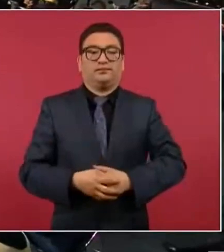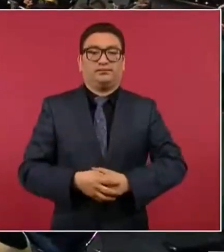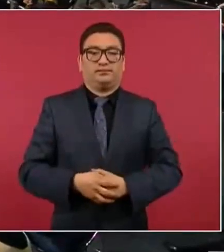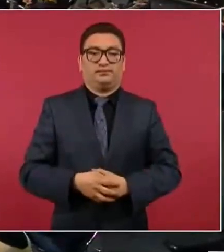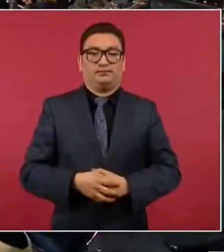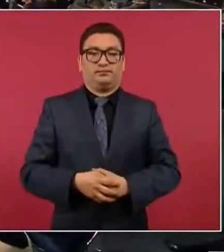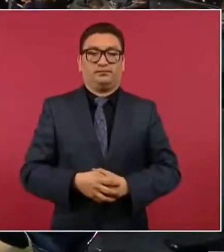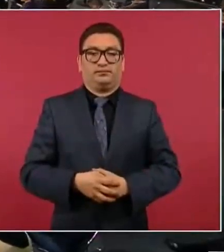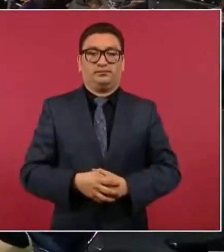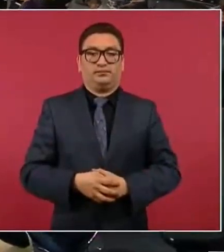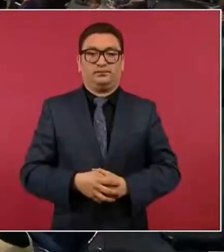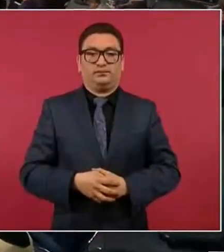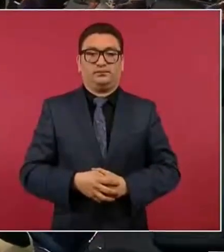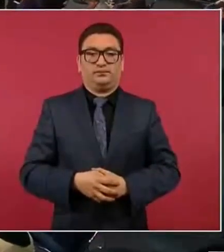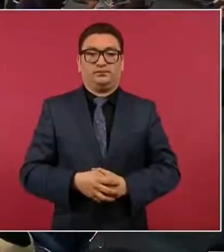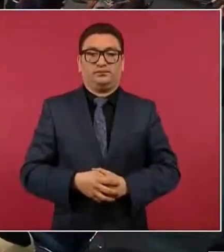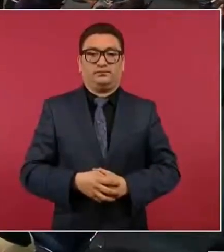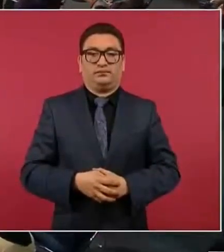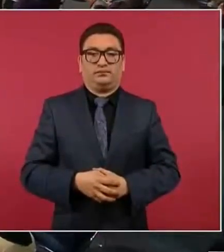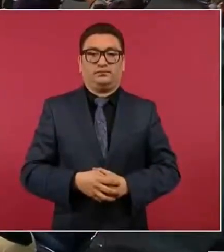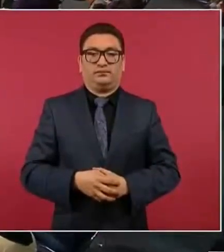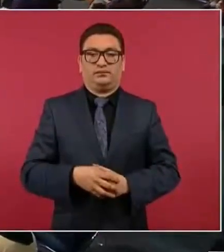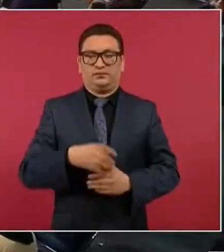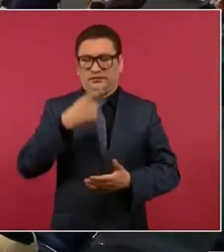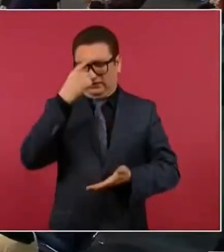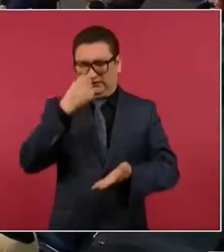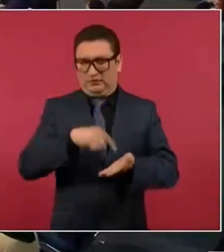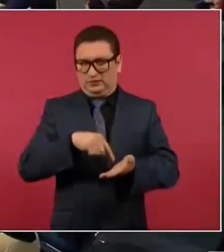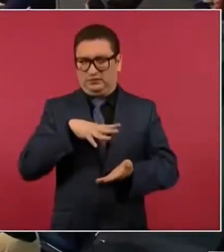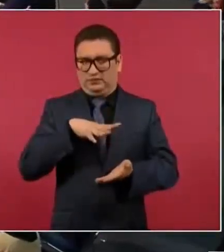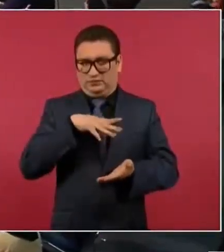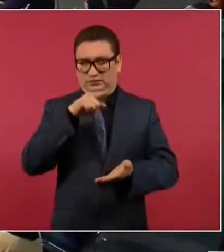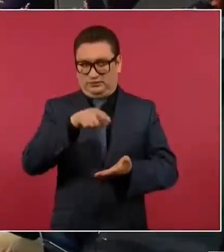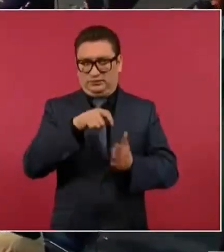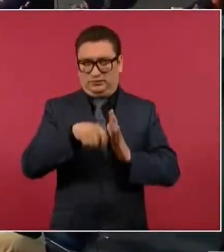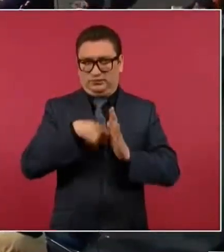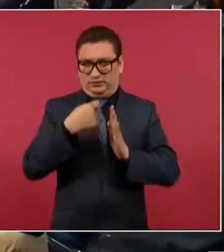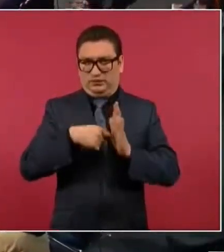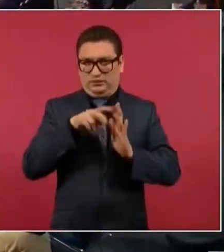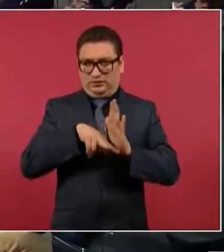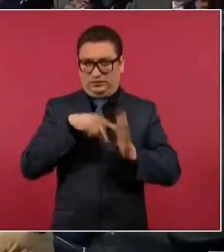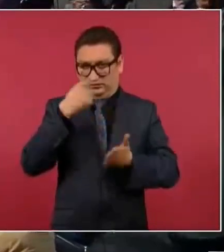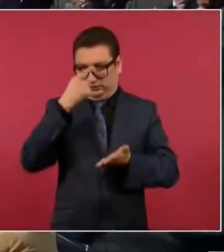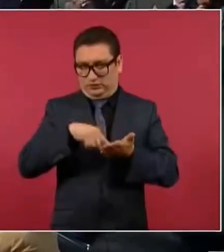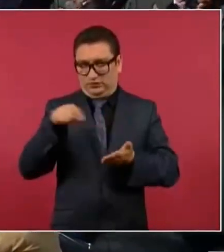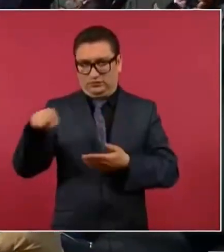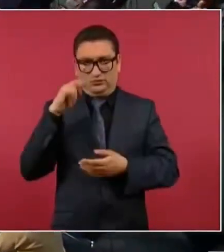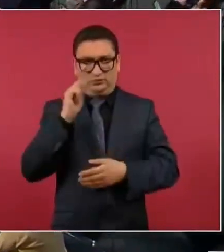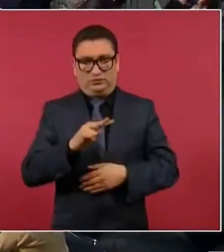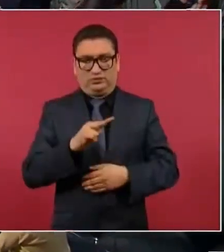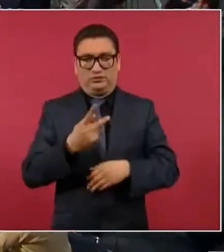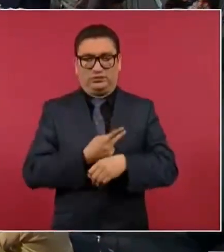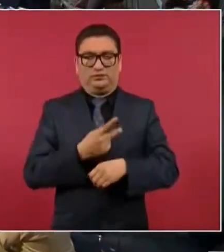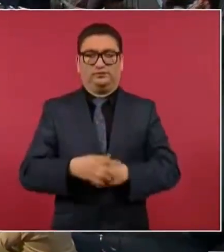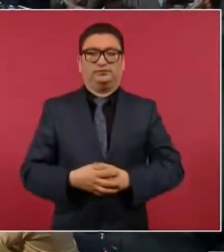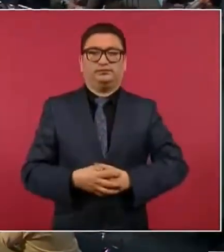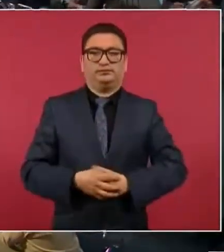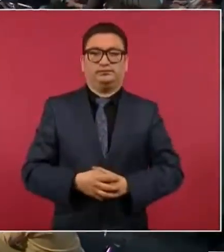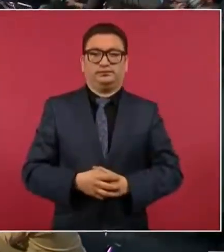También encargó, yo creo que está en el video, para que vean hasta dónde llegan. O sea, también igual.